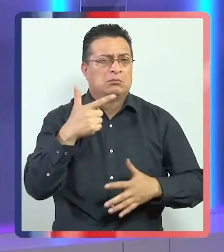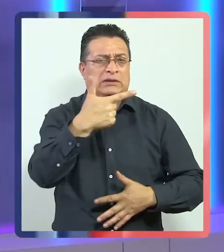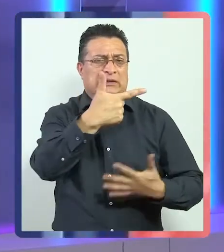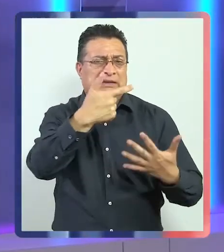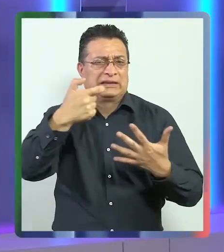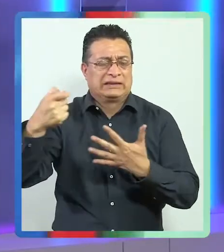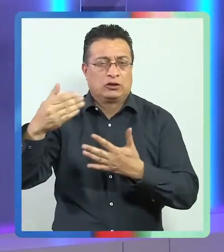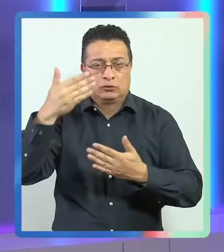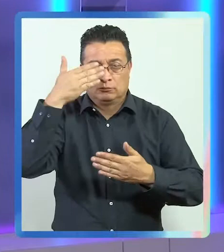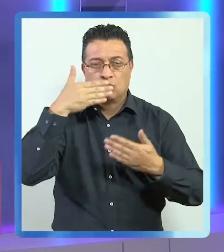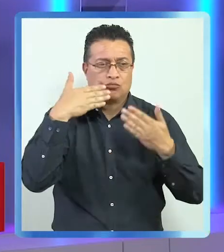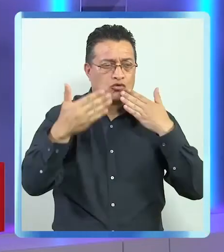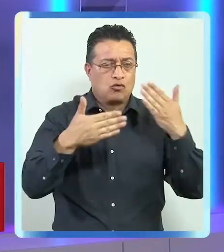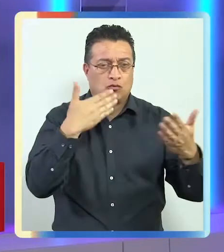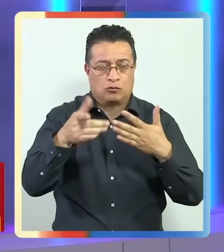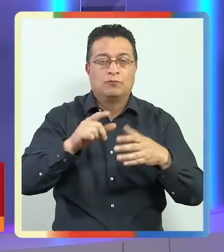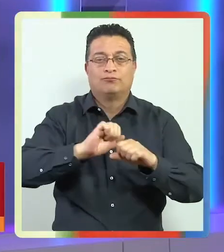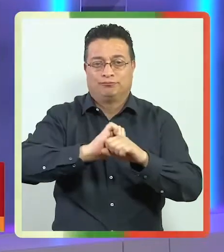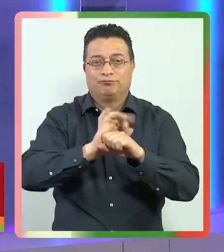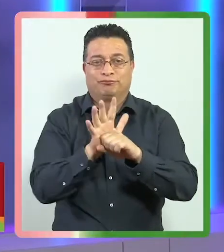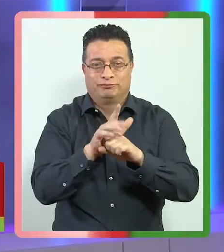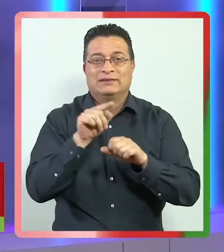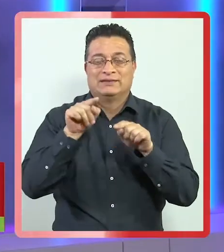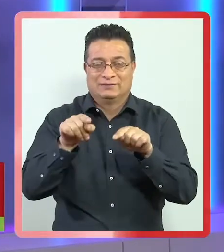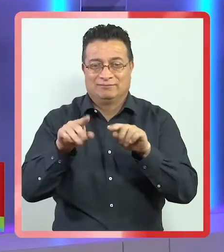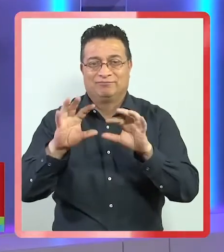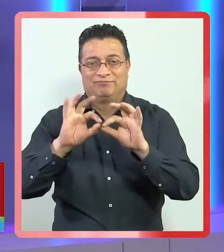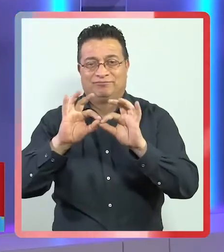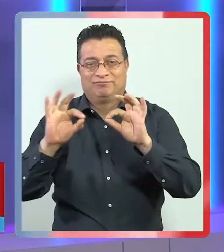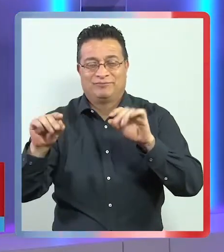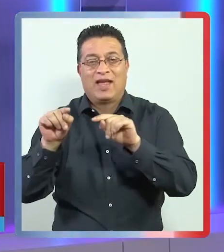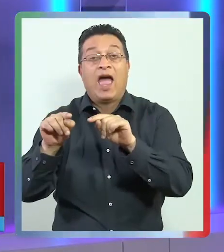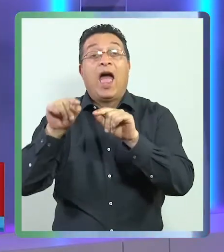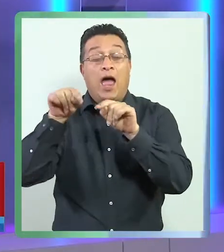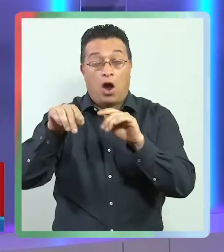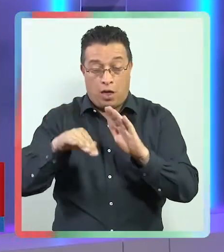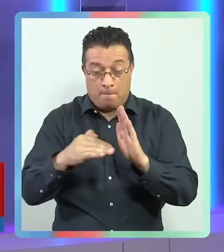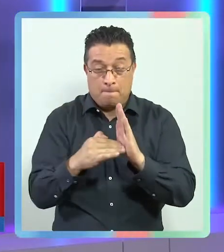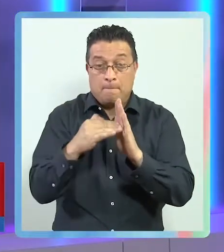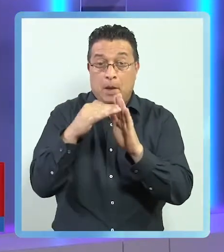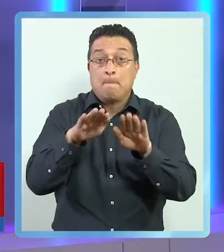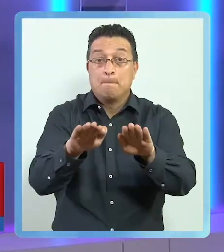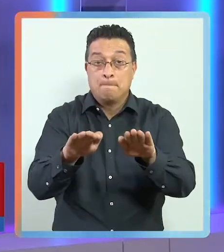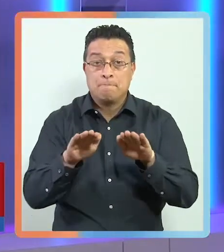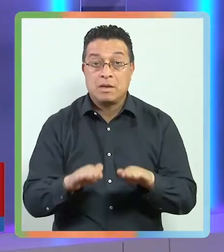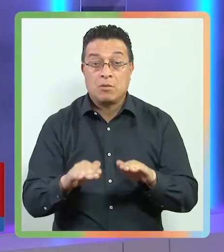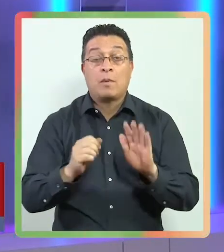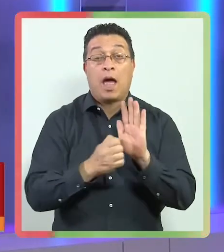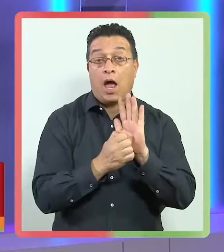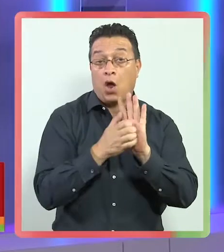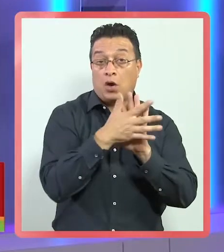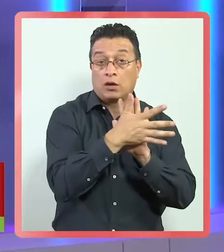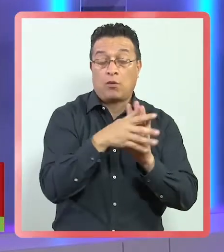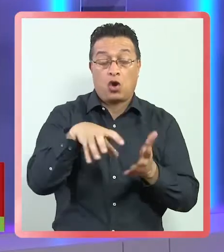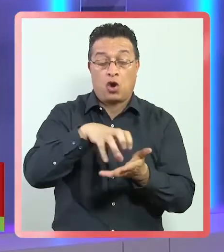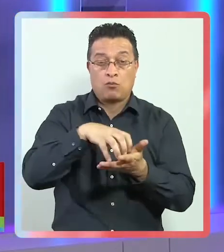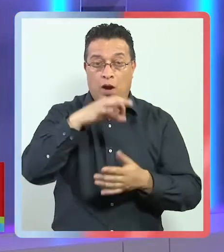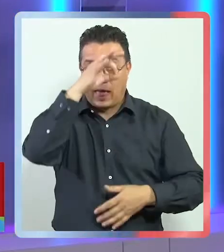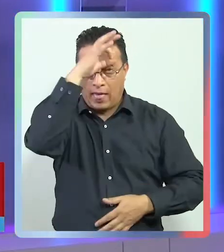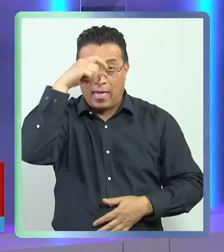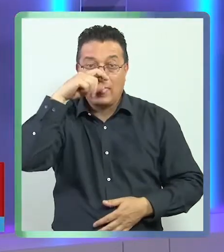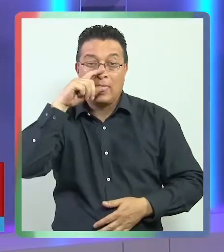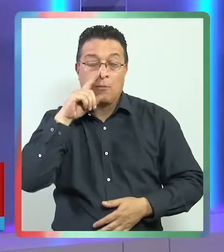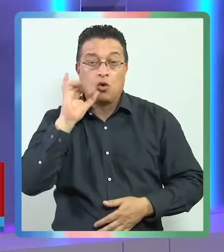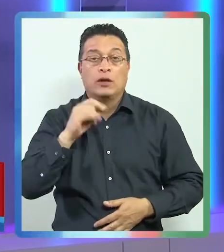variante del COVID-19. Y los casos siguen en aumento. De hecho, en la Araucanía, las comunas de Temuco y Padre Las Casas tuvieron que